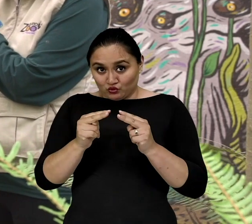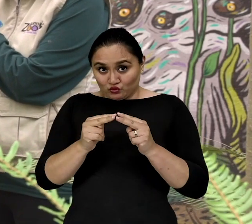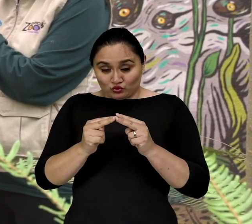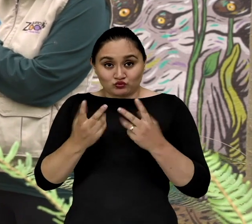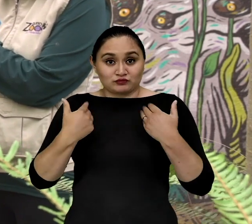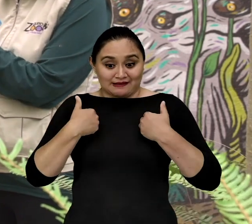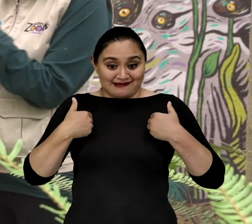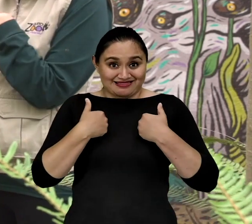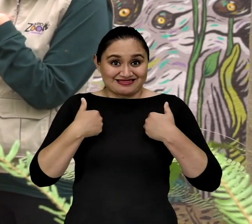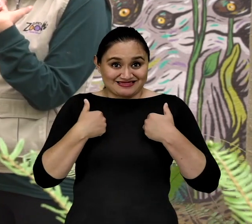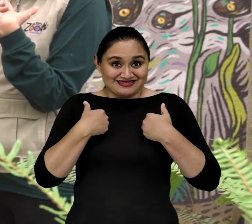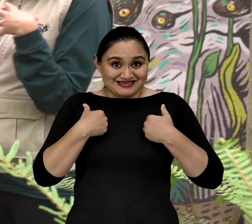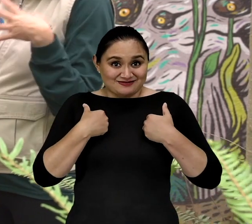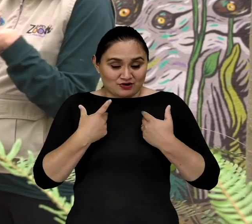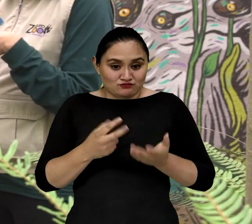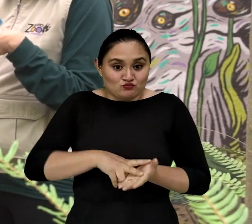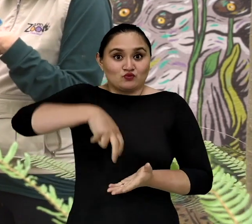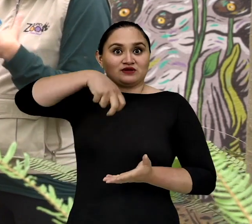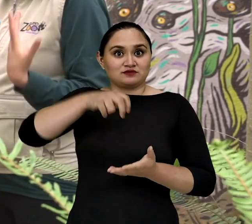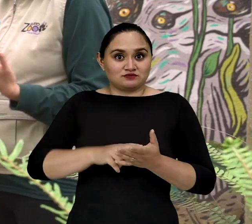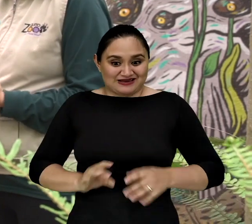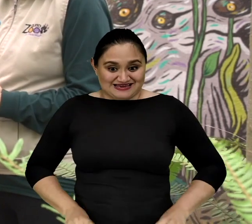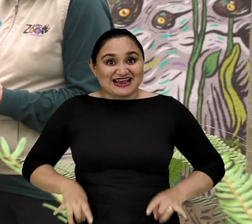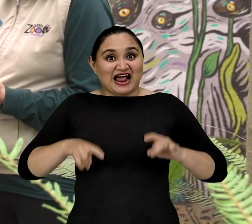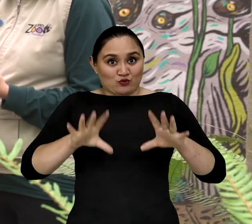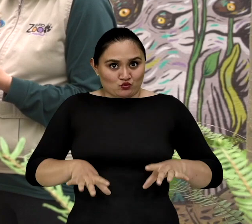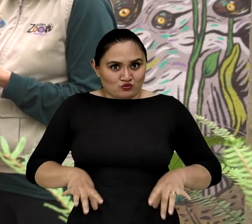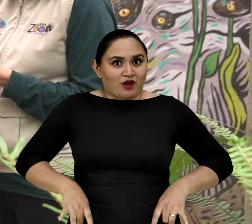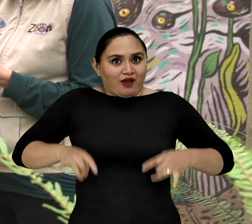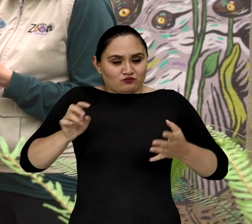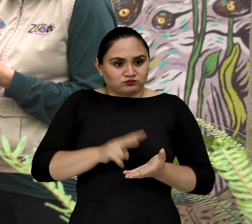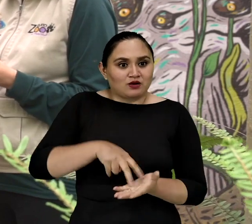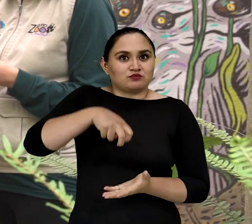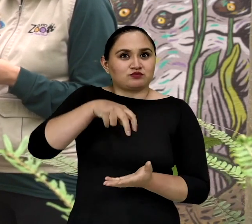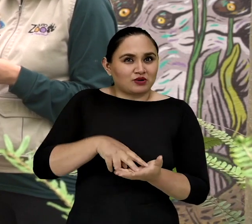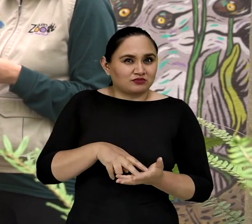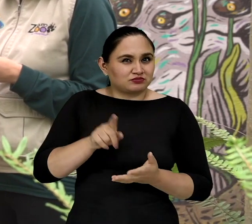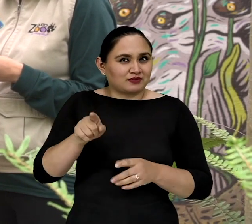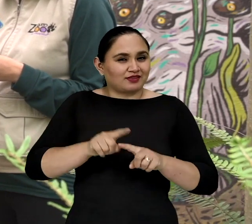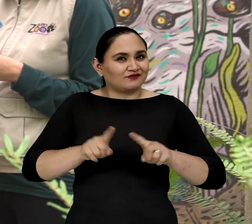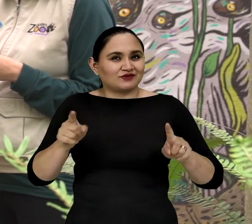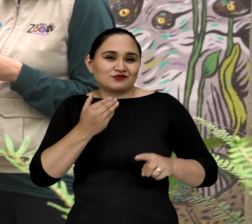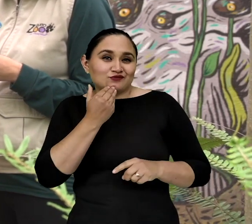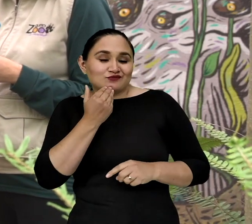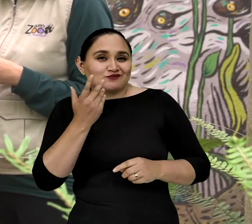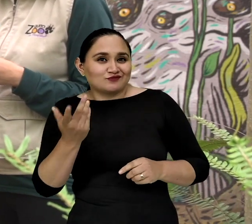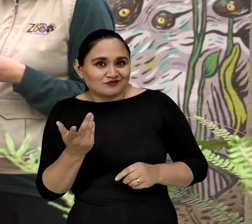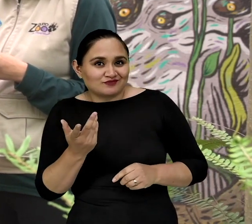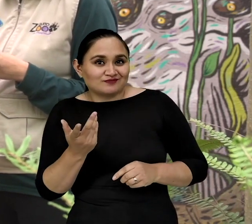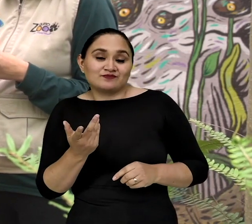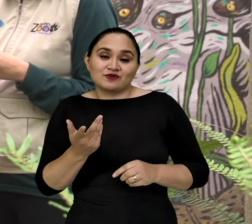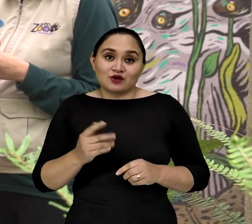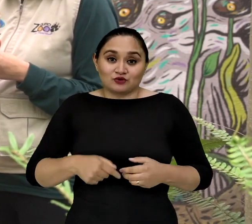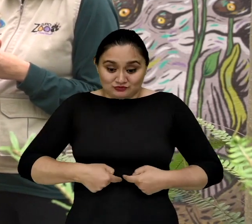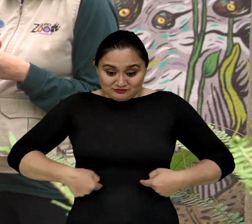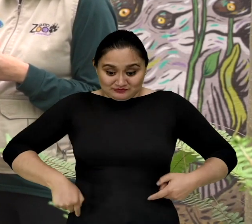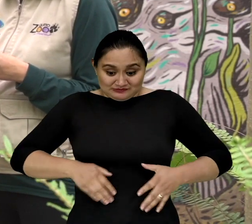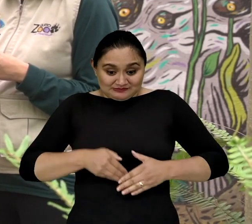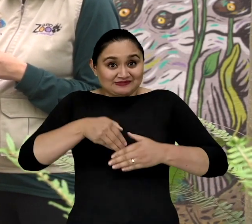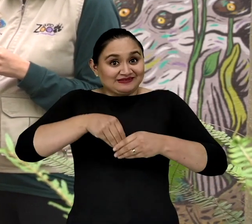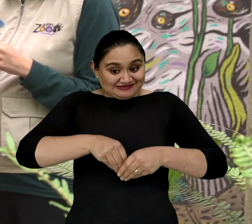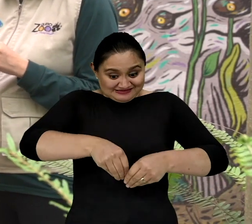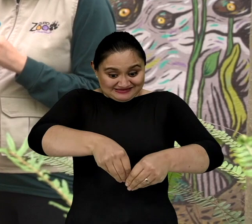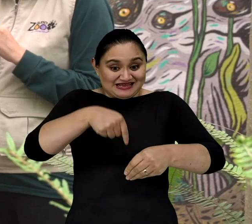¡Claro que sí! ¿Y qué les hace a los canguros diferentes de otros animales? Ah, eso es súper chévere Que tienen una bolsa aquí en su panza donde guardan a sus hijitos